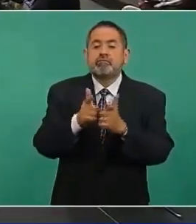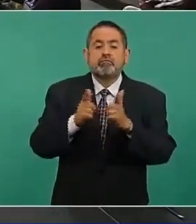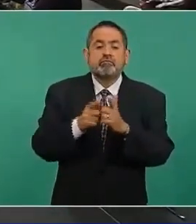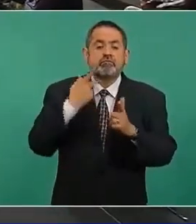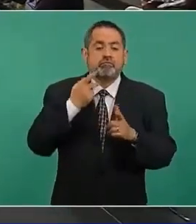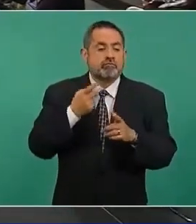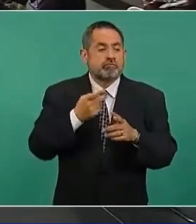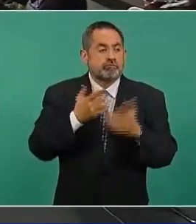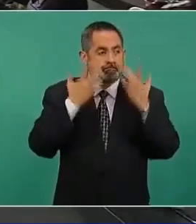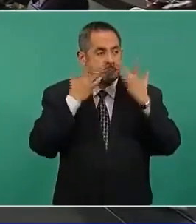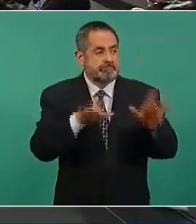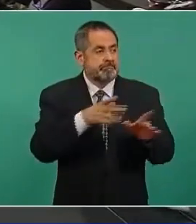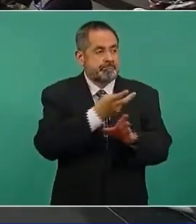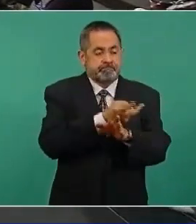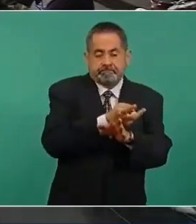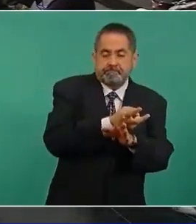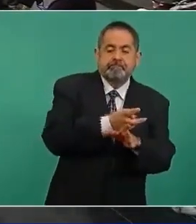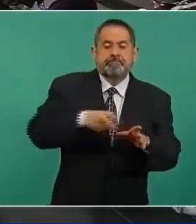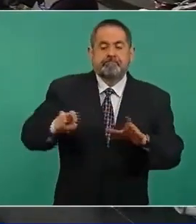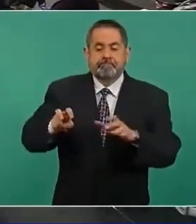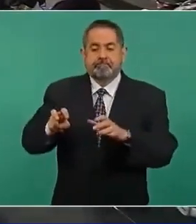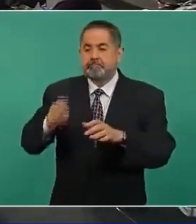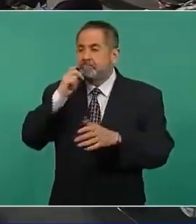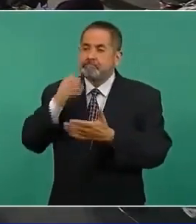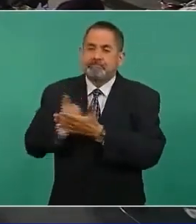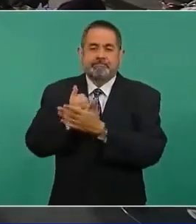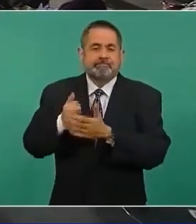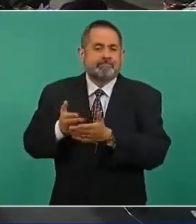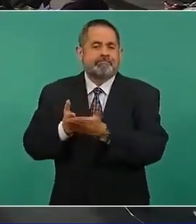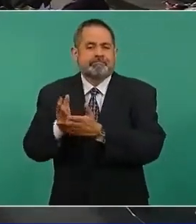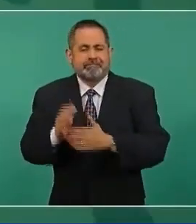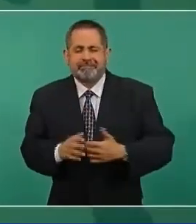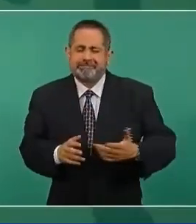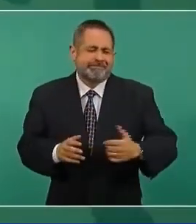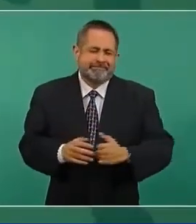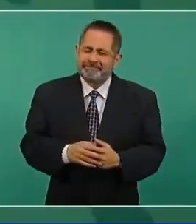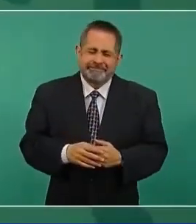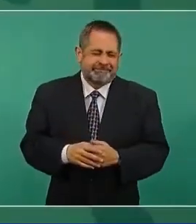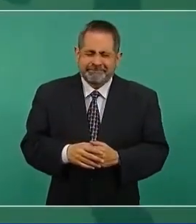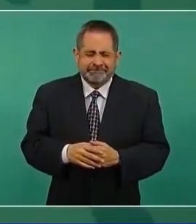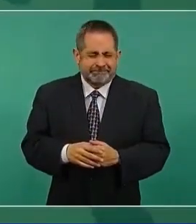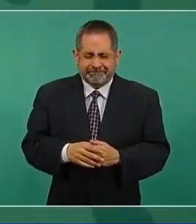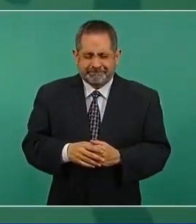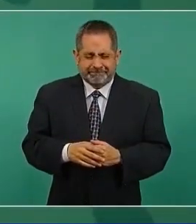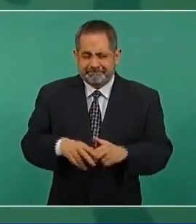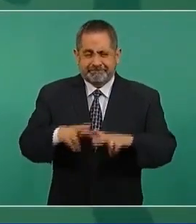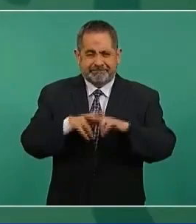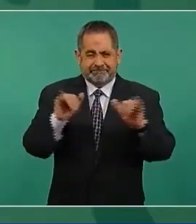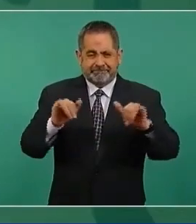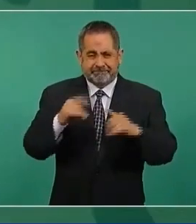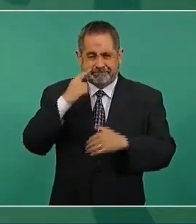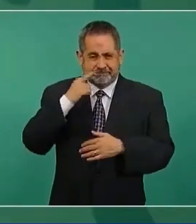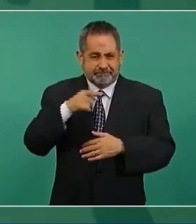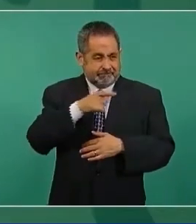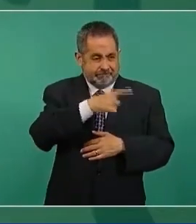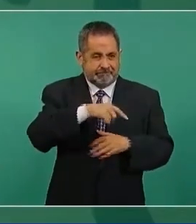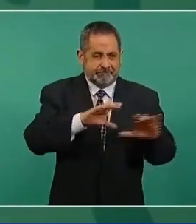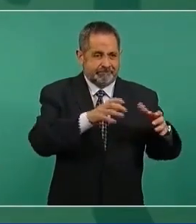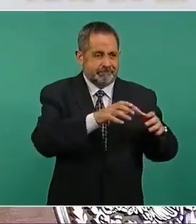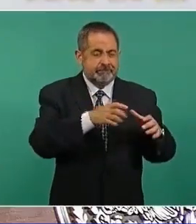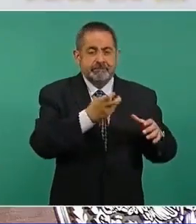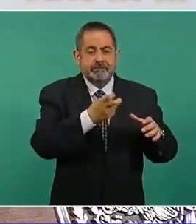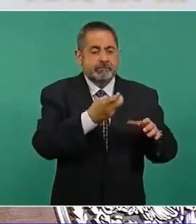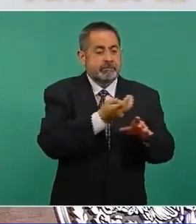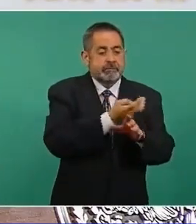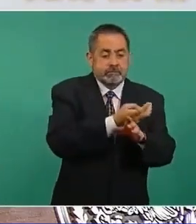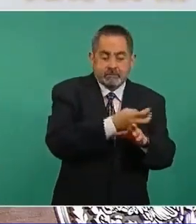La experiencia es que nadie de los electos de esa manera